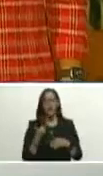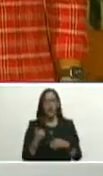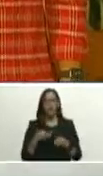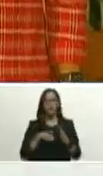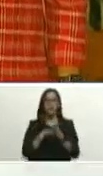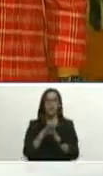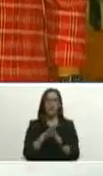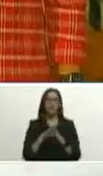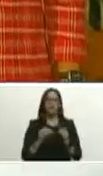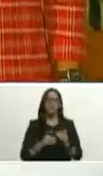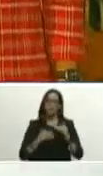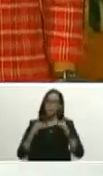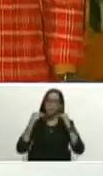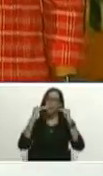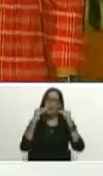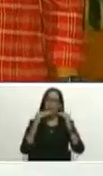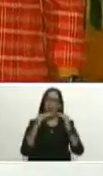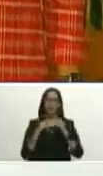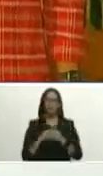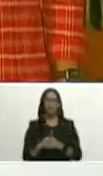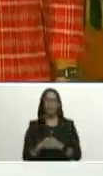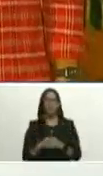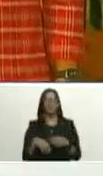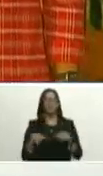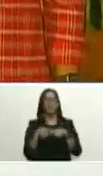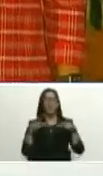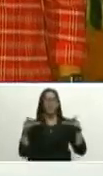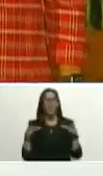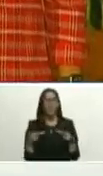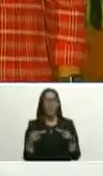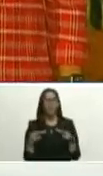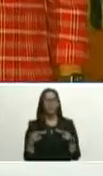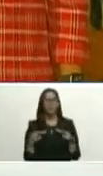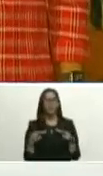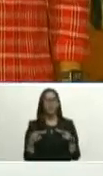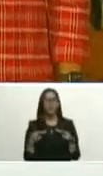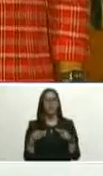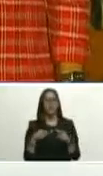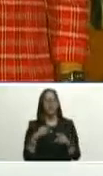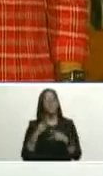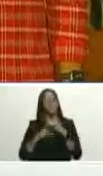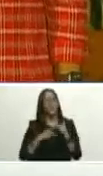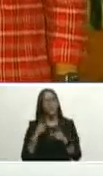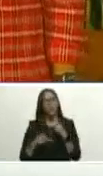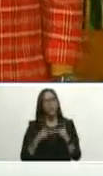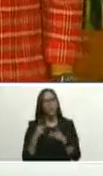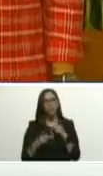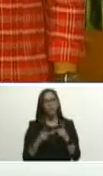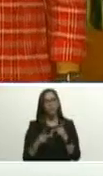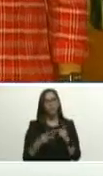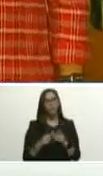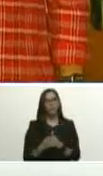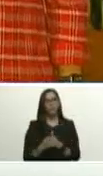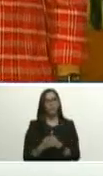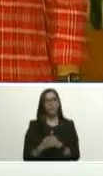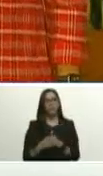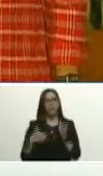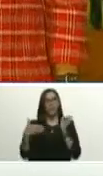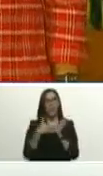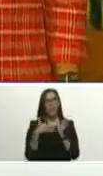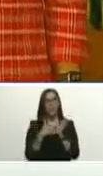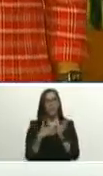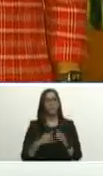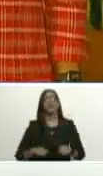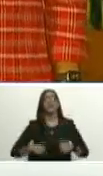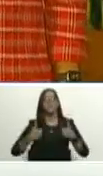ir superando situaciones producto del ataque más brutal